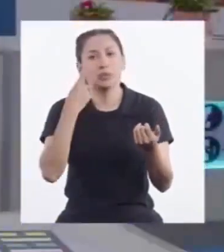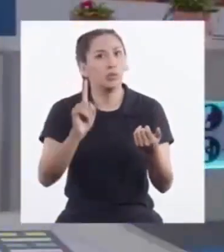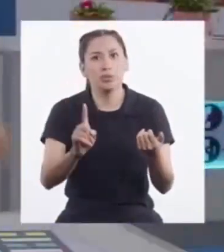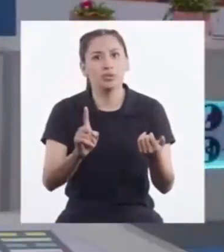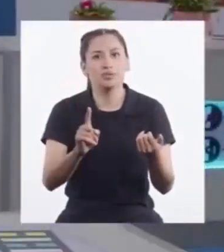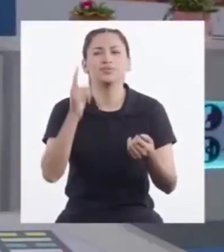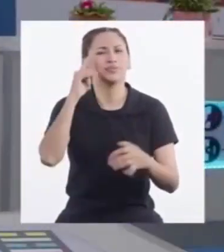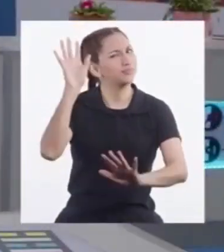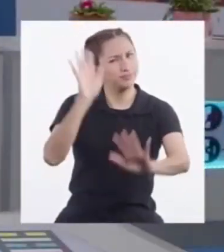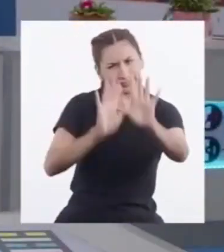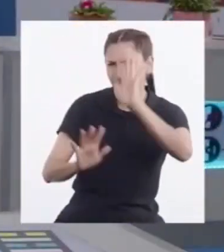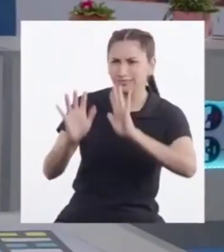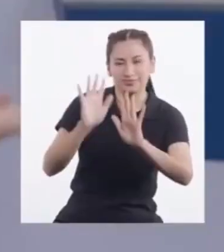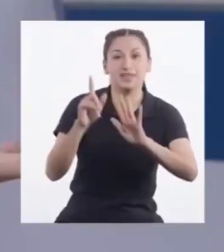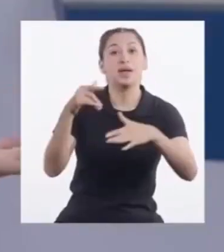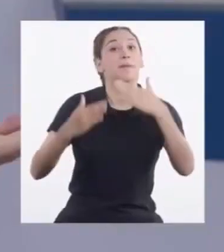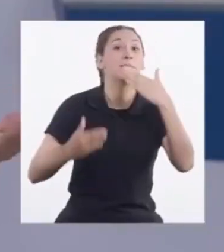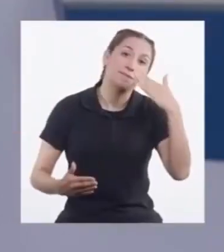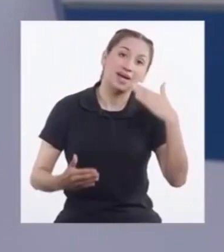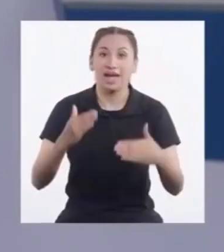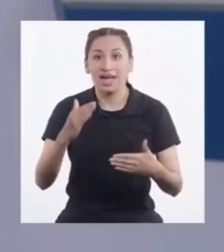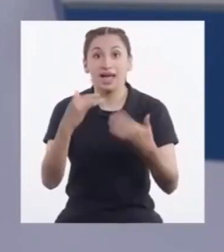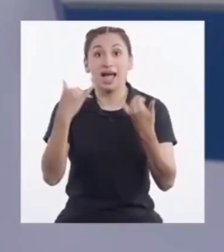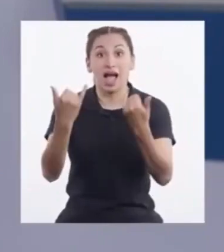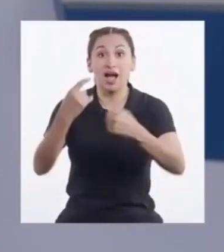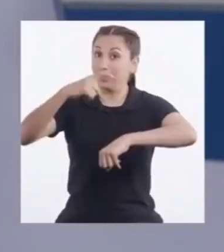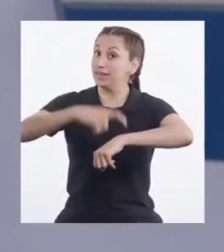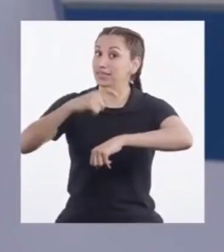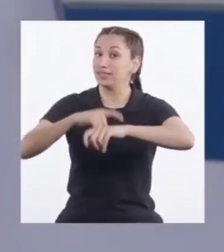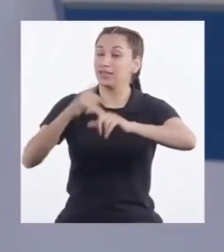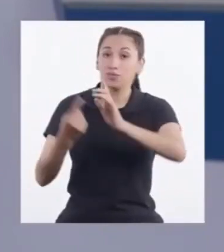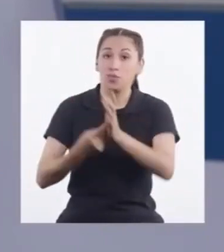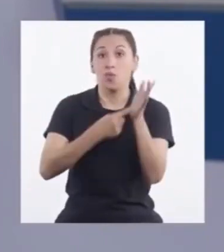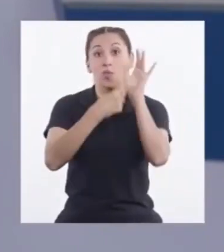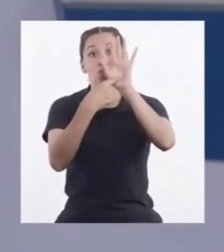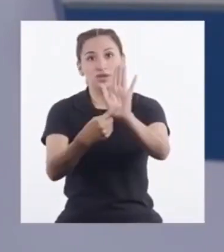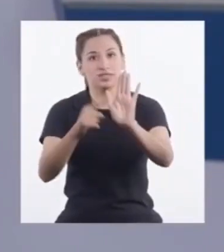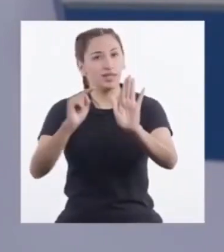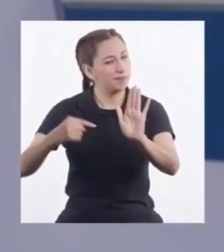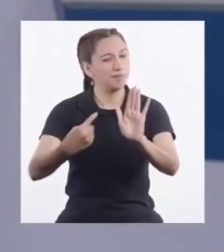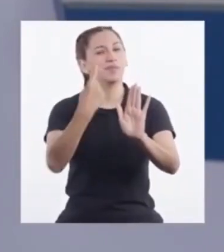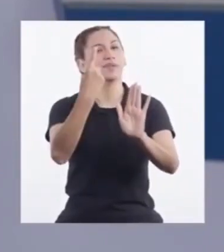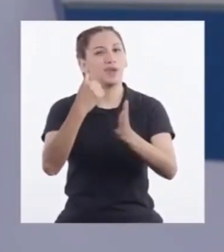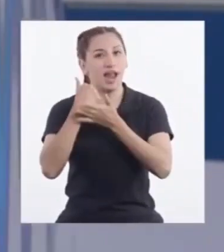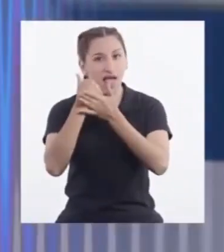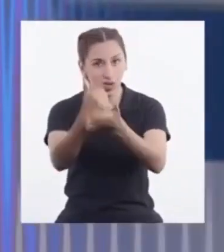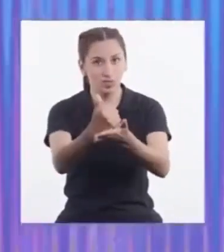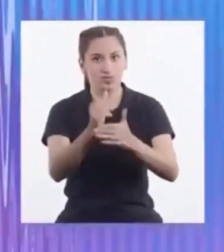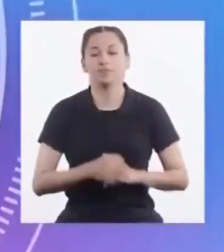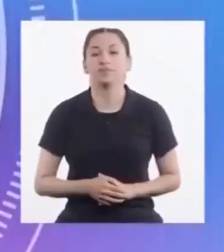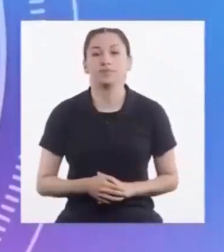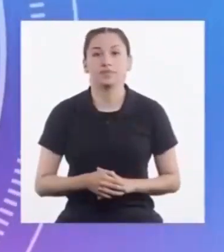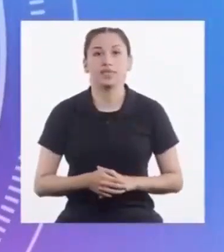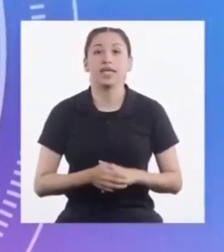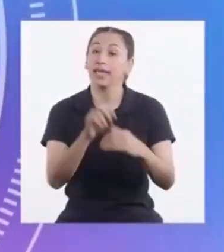preocupes Maca Es momento De mostrar Una primera pista